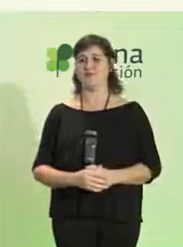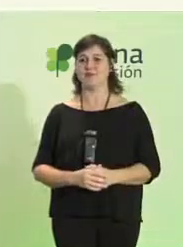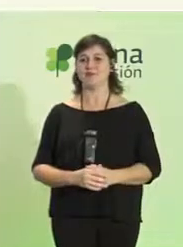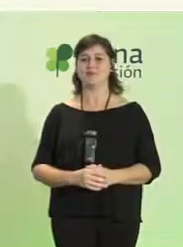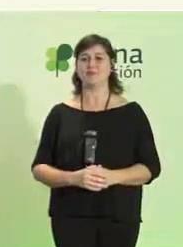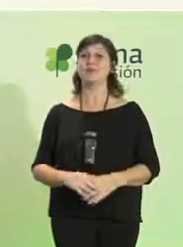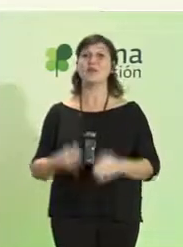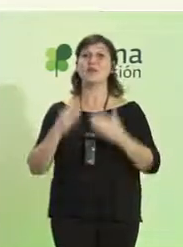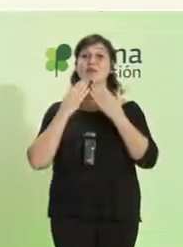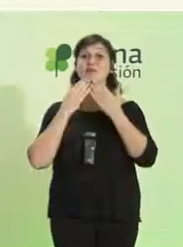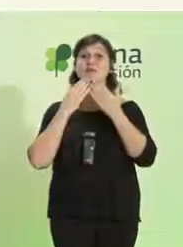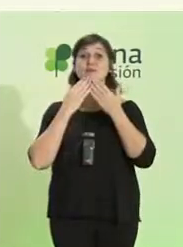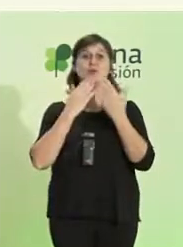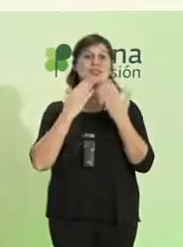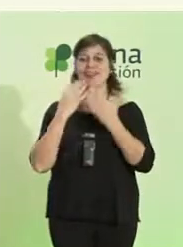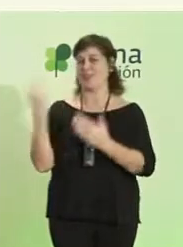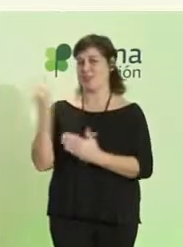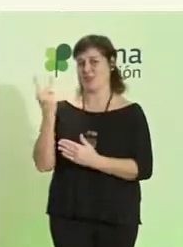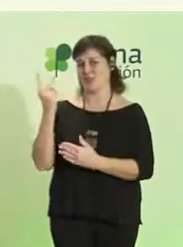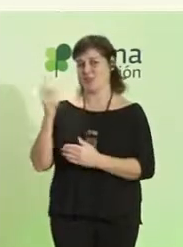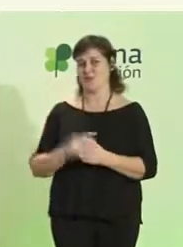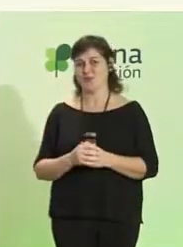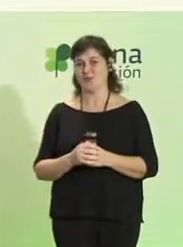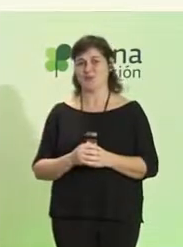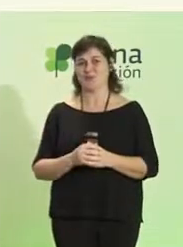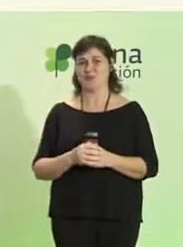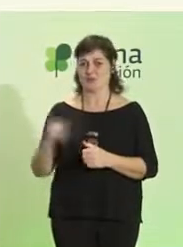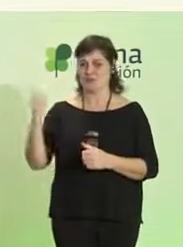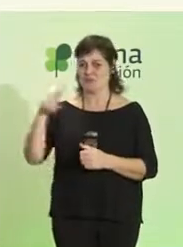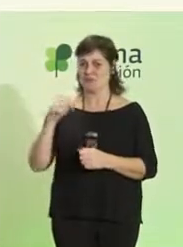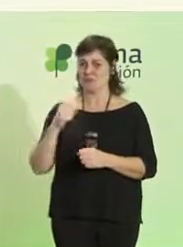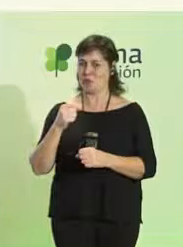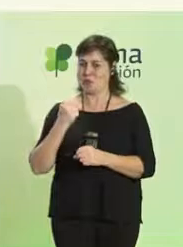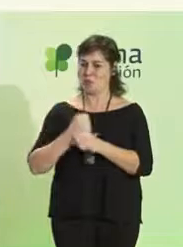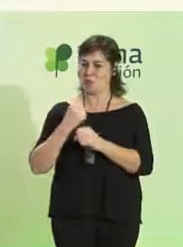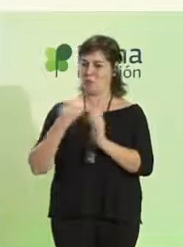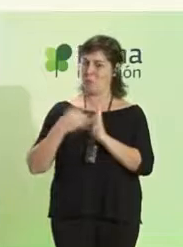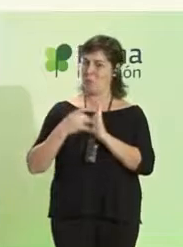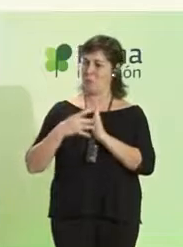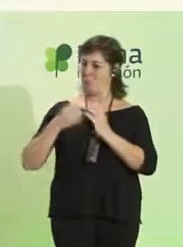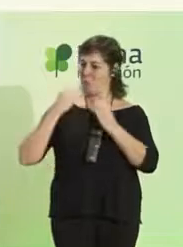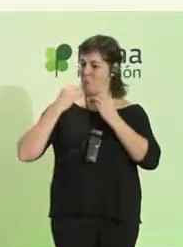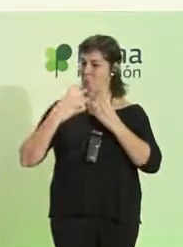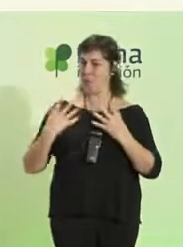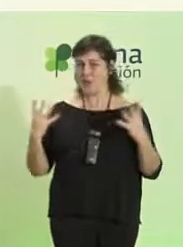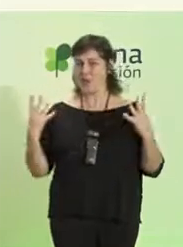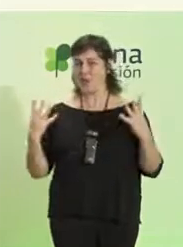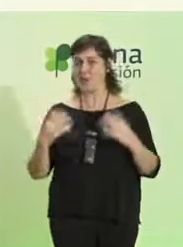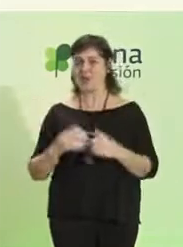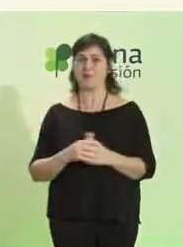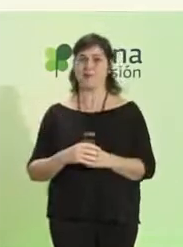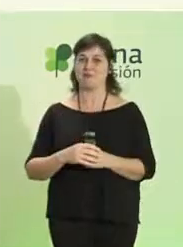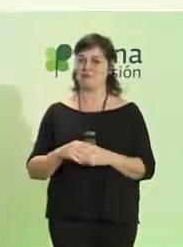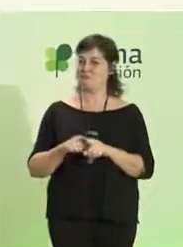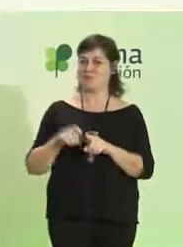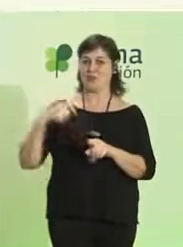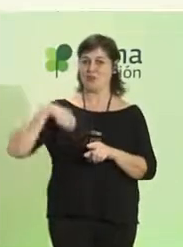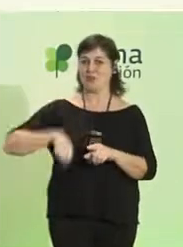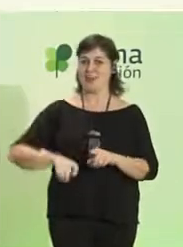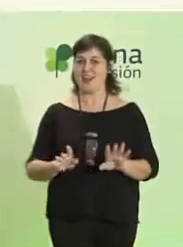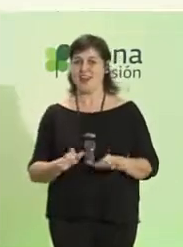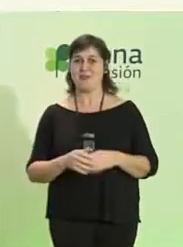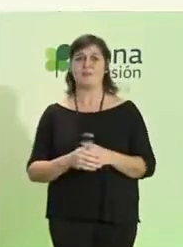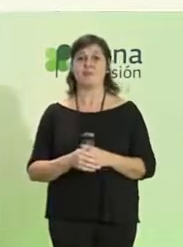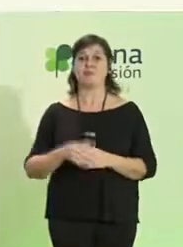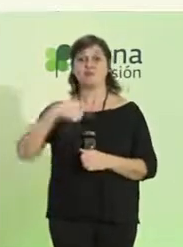Muchas gracias a los dos, que lo hacen, como ya pueden comprobar, de una manera magistral. Estamos muy